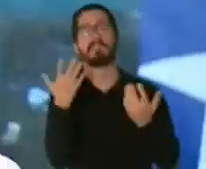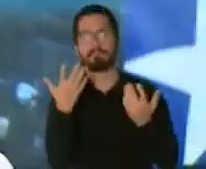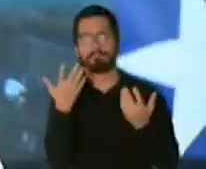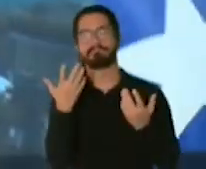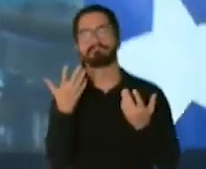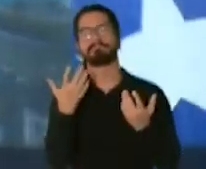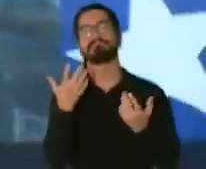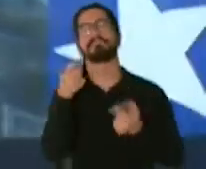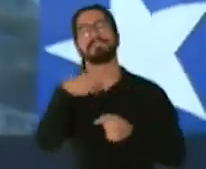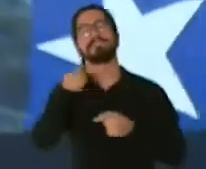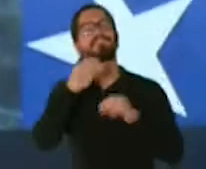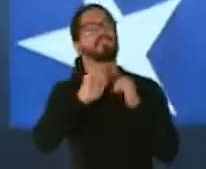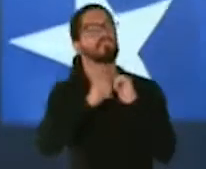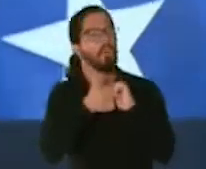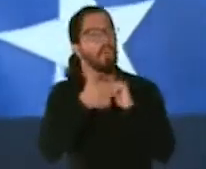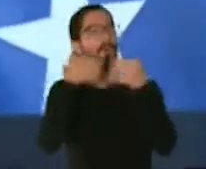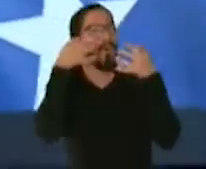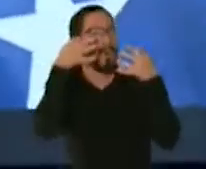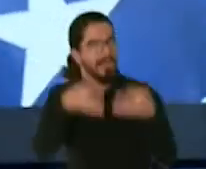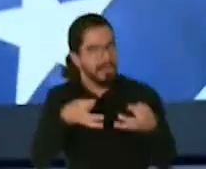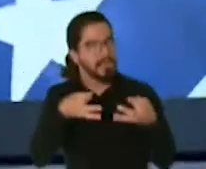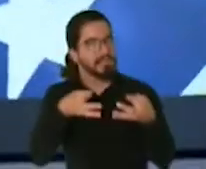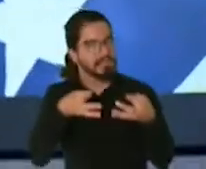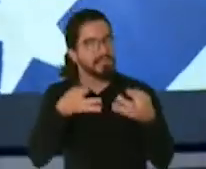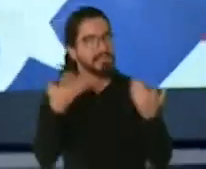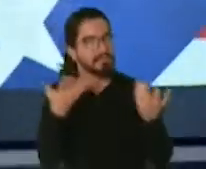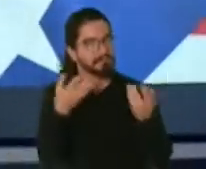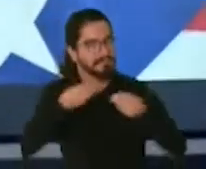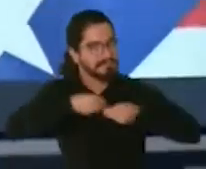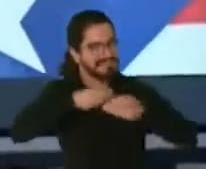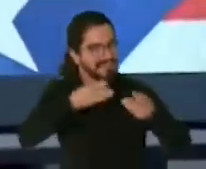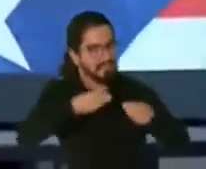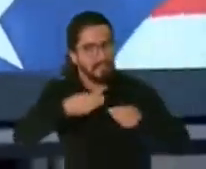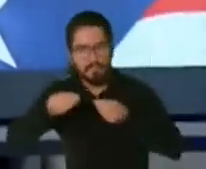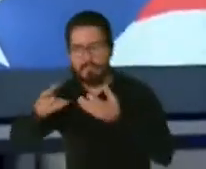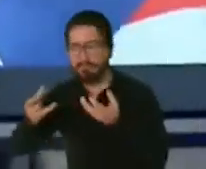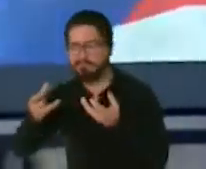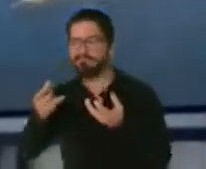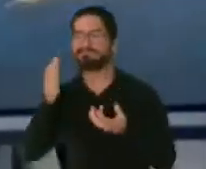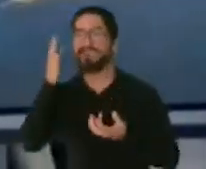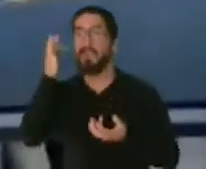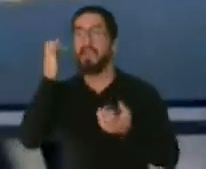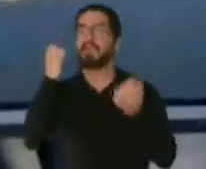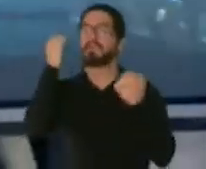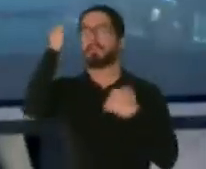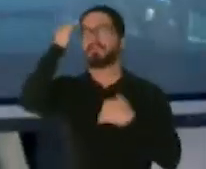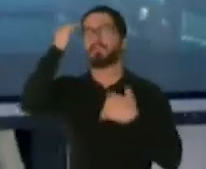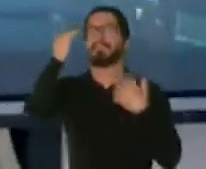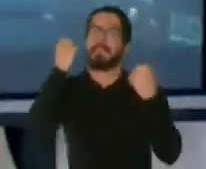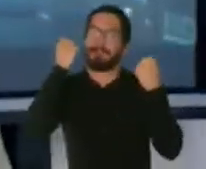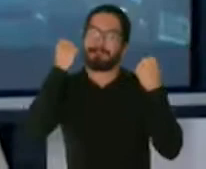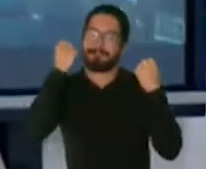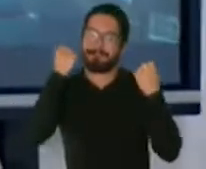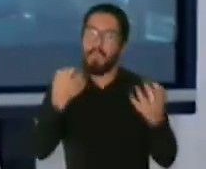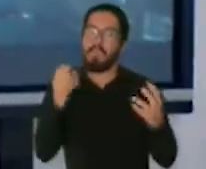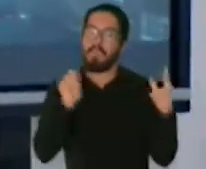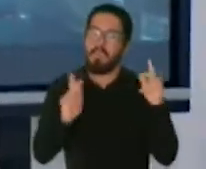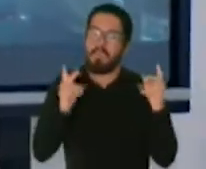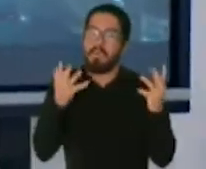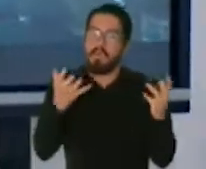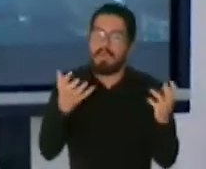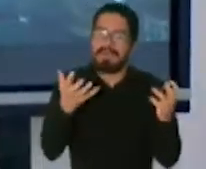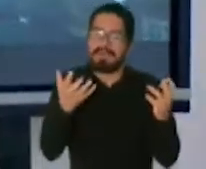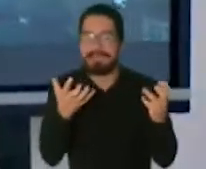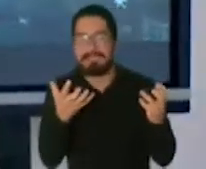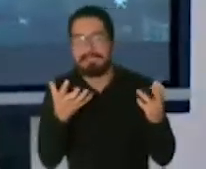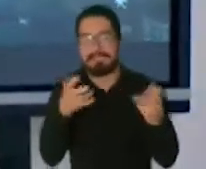distribución, que estoy segura, ¿verdad?, muchas personas van a querer vacunarse, va a convertirse en una especie de algo que todo el mundo quiere, se